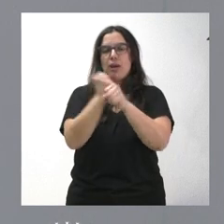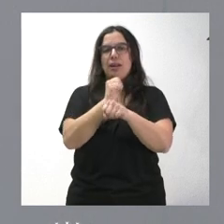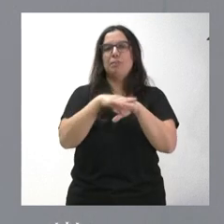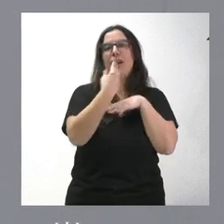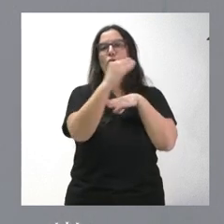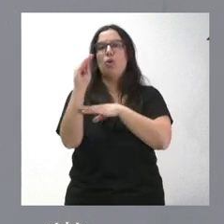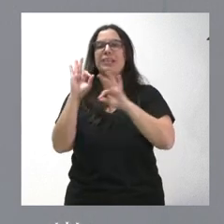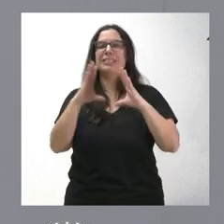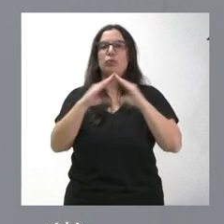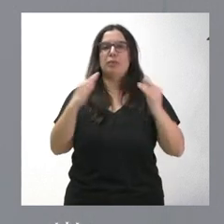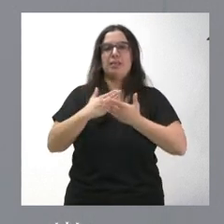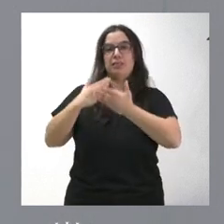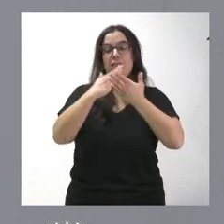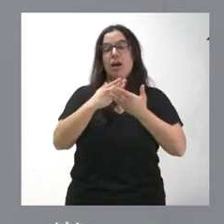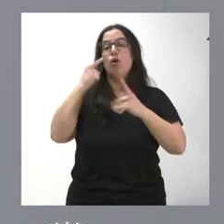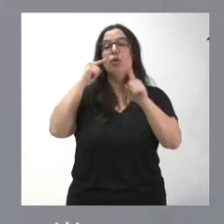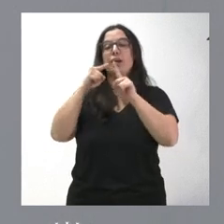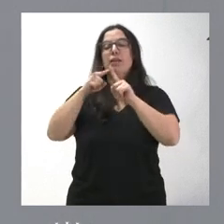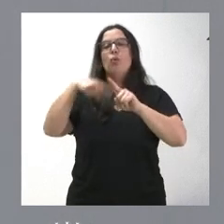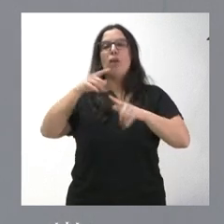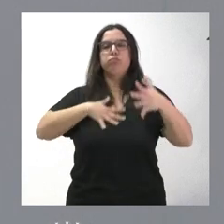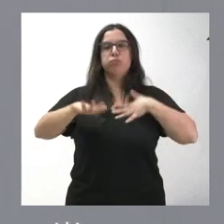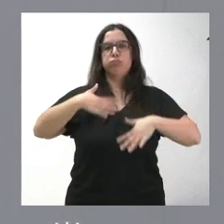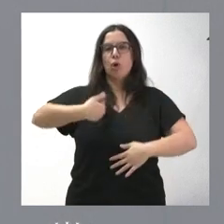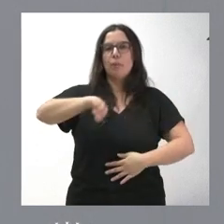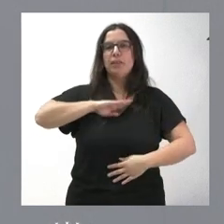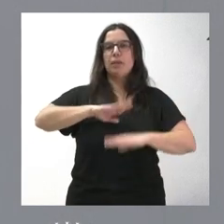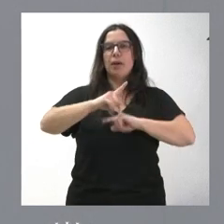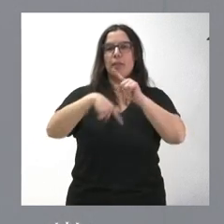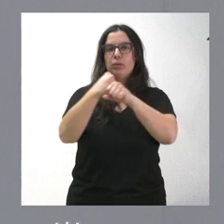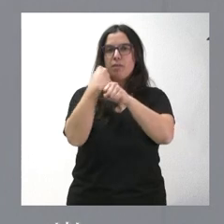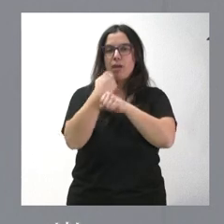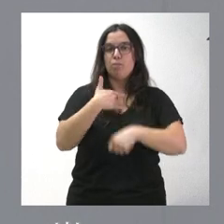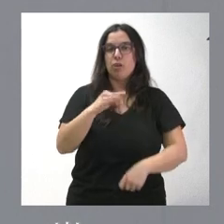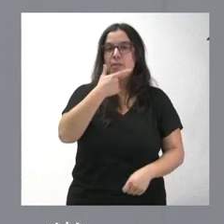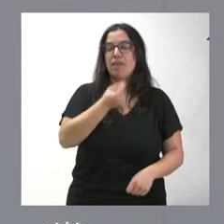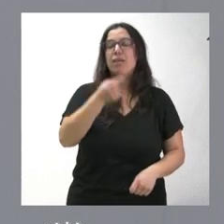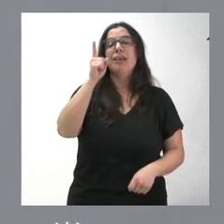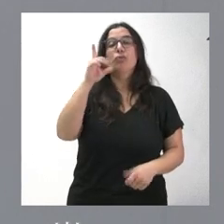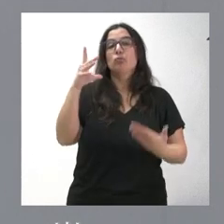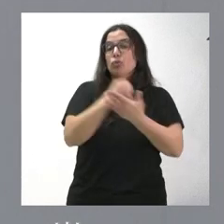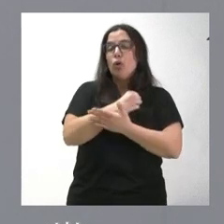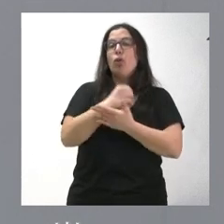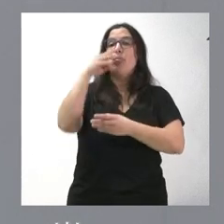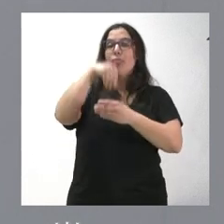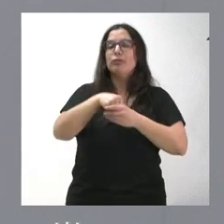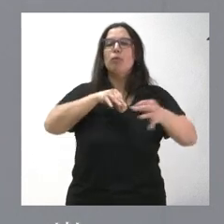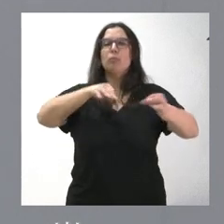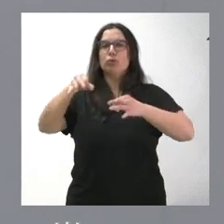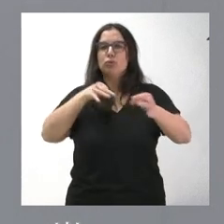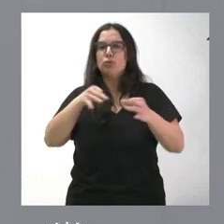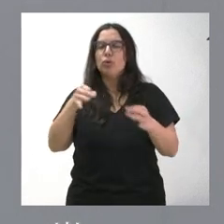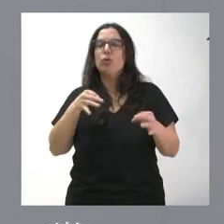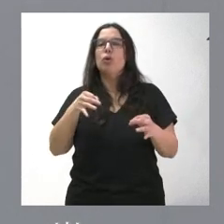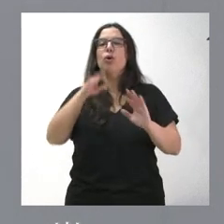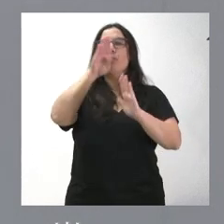universitarios. El objetivo es favorecer la adquisición de competencias para la ejercicio de estas actividades y todo eso se enmarca dentro del protocolo